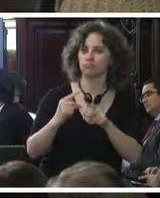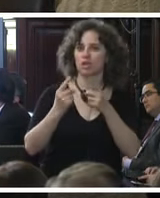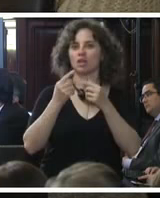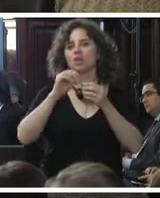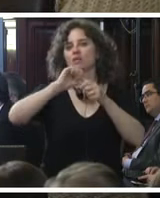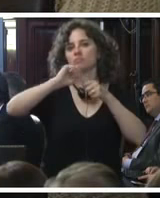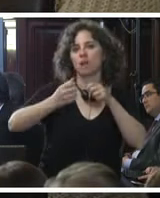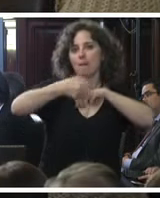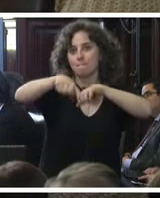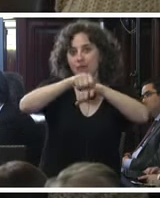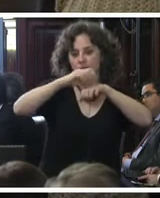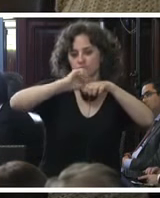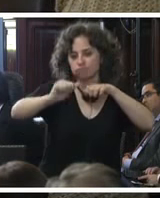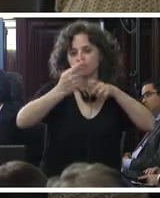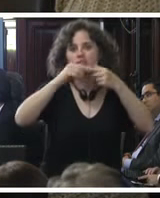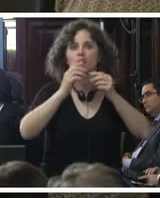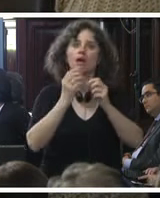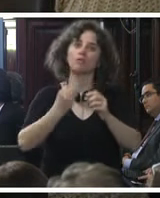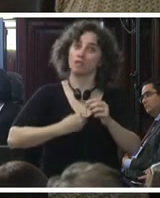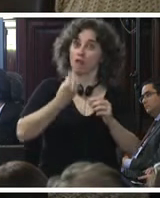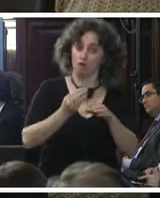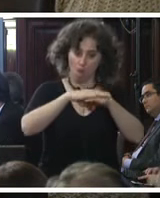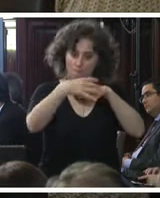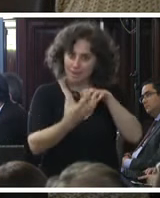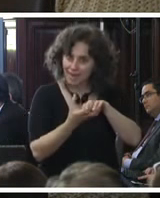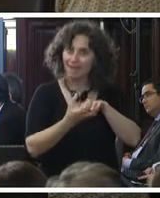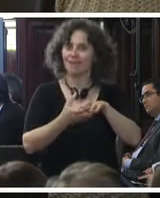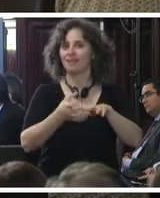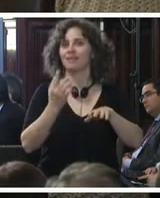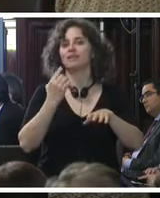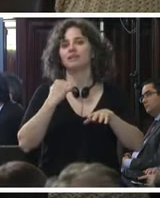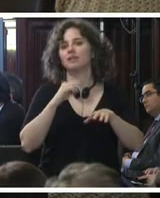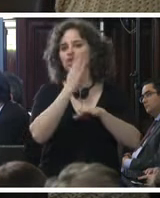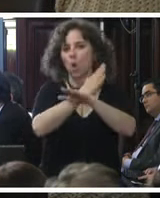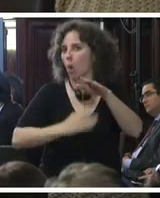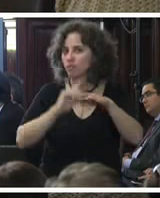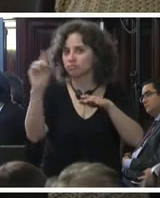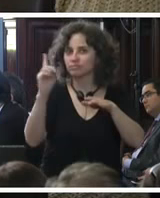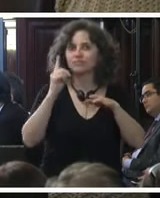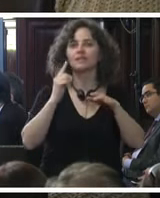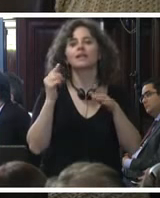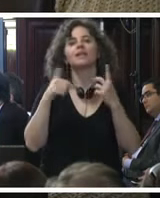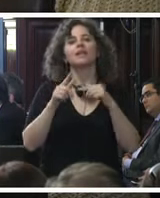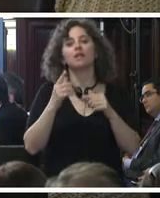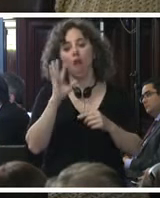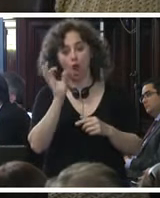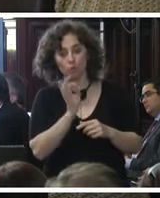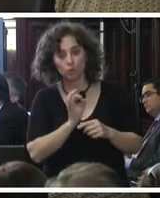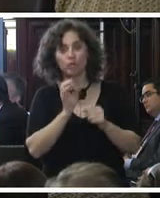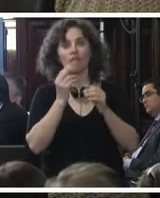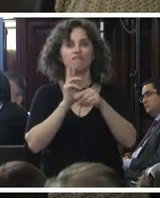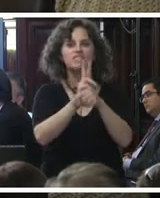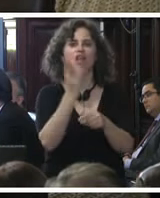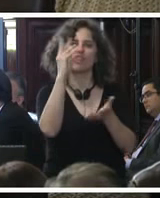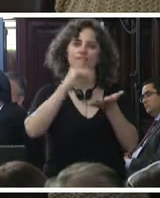afortunadamente se pudo salvar el pie de don Berna he tenido la oportunidad de visitarlo